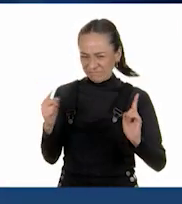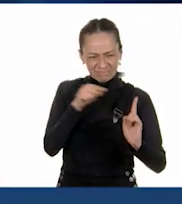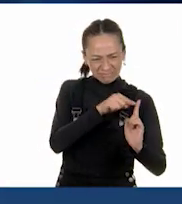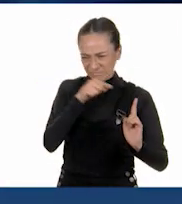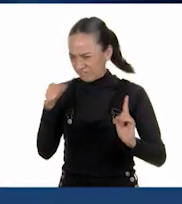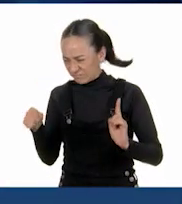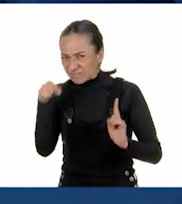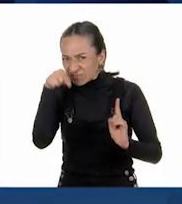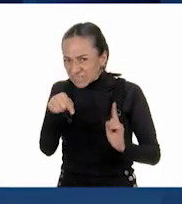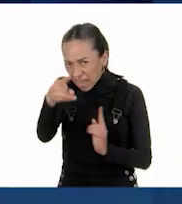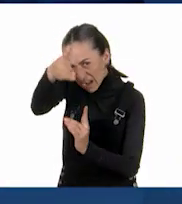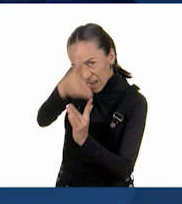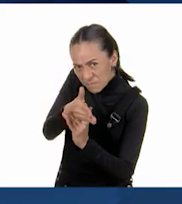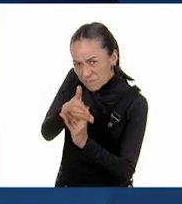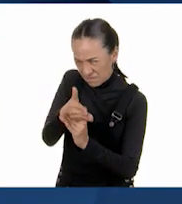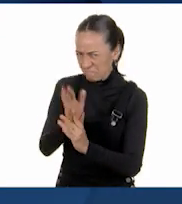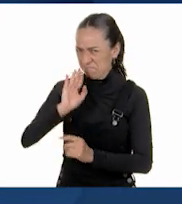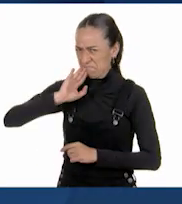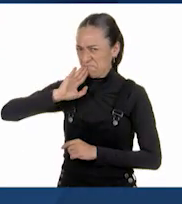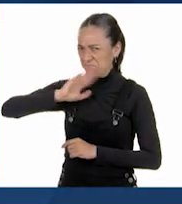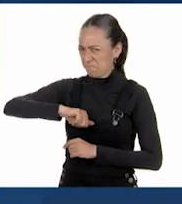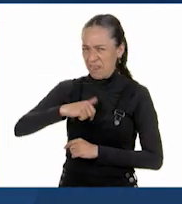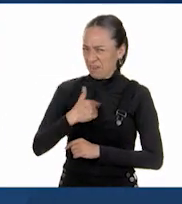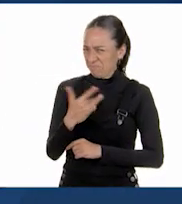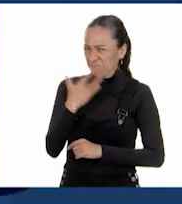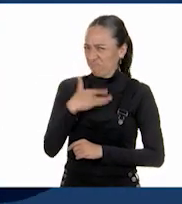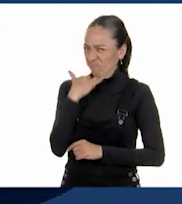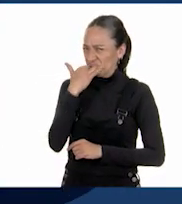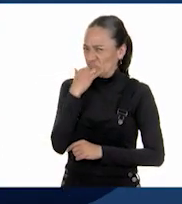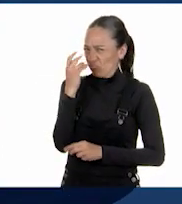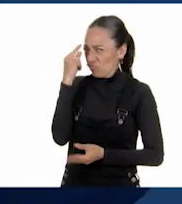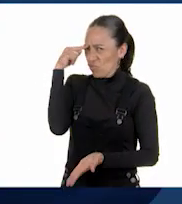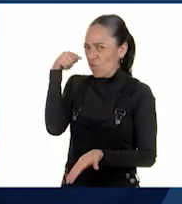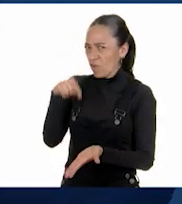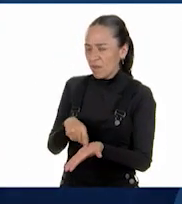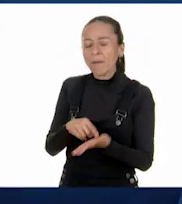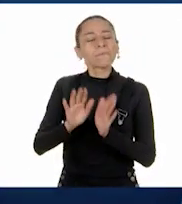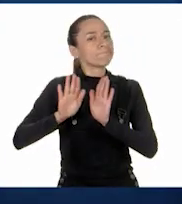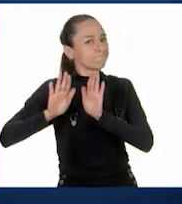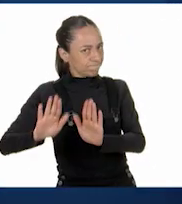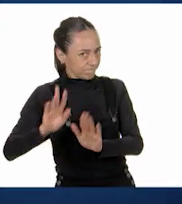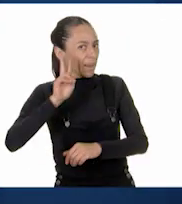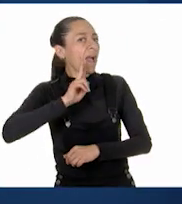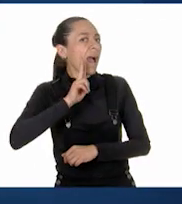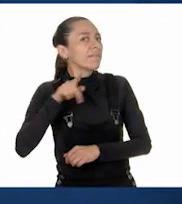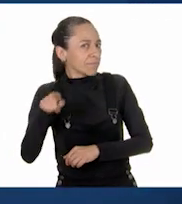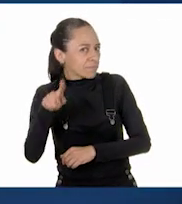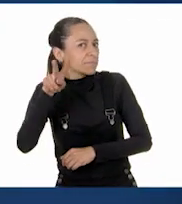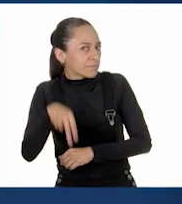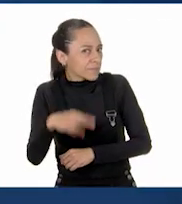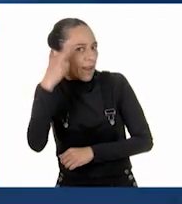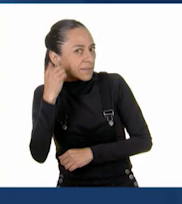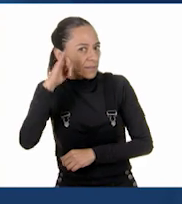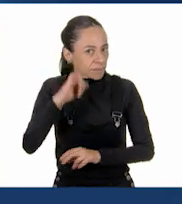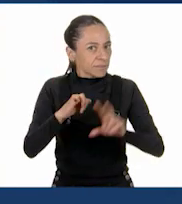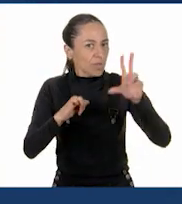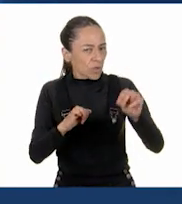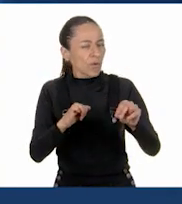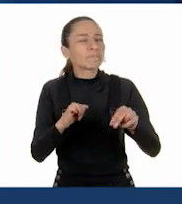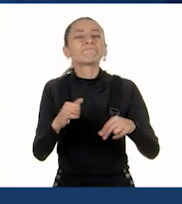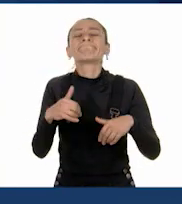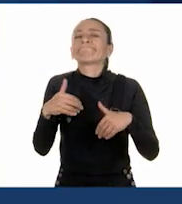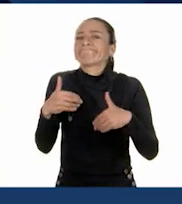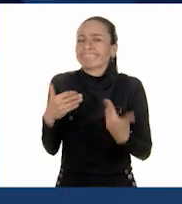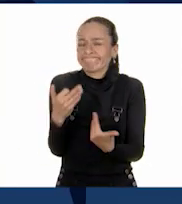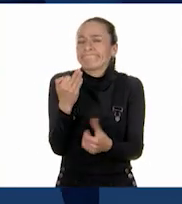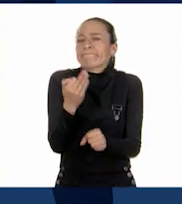veamos si tienes razón. ¿Se les ocurre alguna estrategia o algo para buscar y saber dónde está